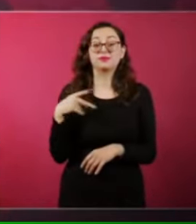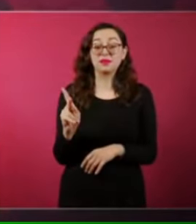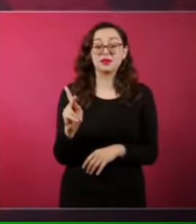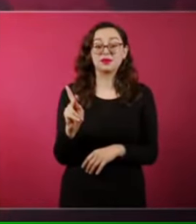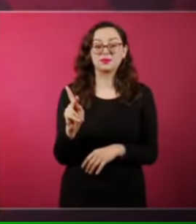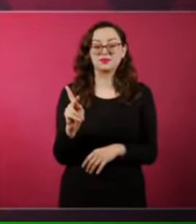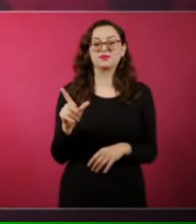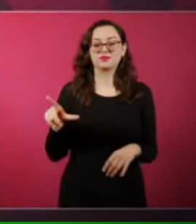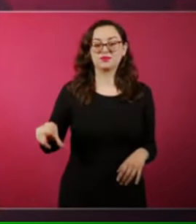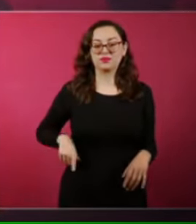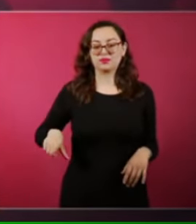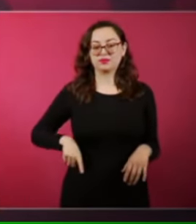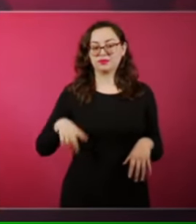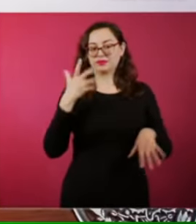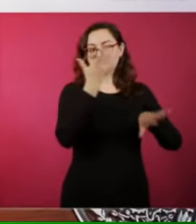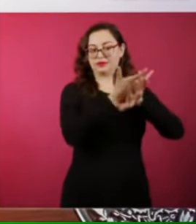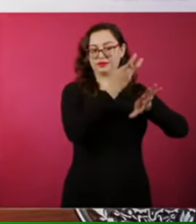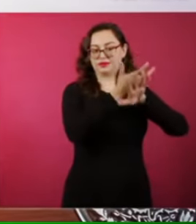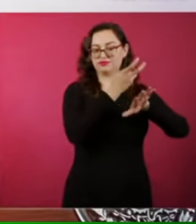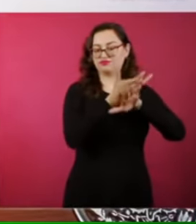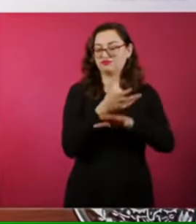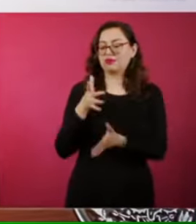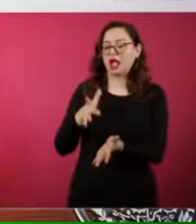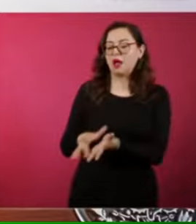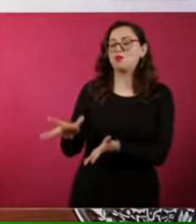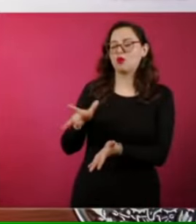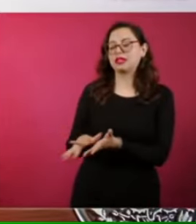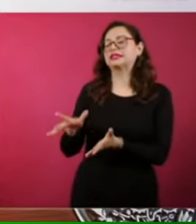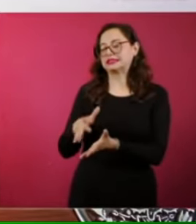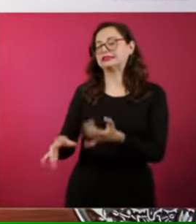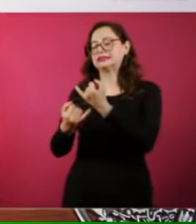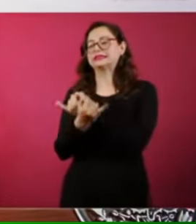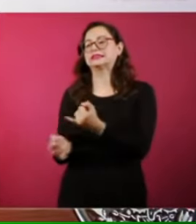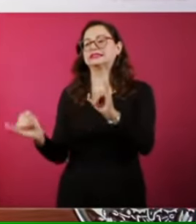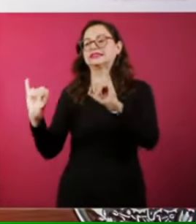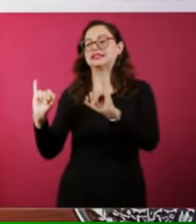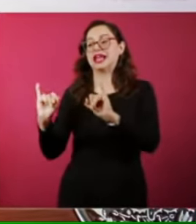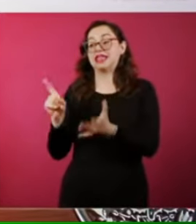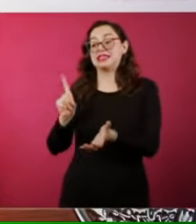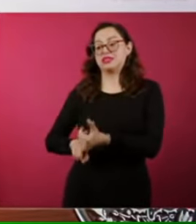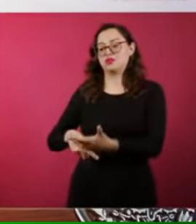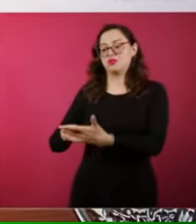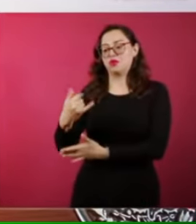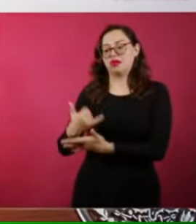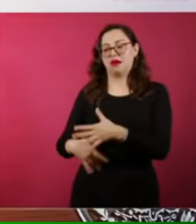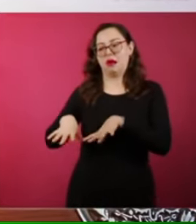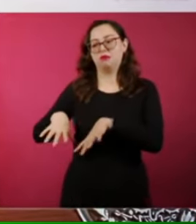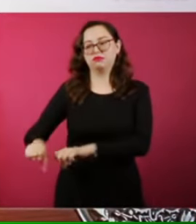el gobierno de Estados Unidos de ese entonces porque ya tenían el proyecto del canal.